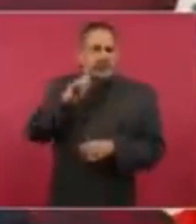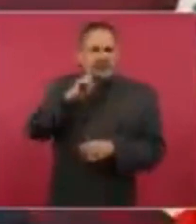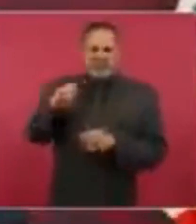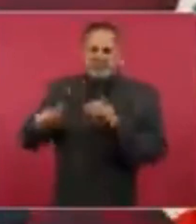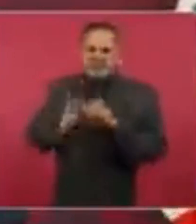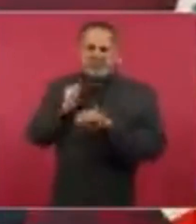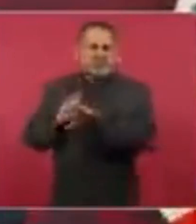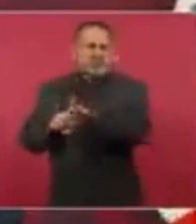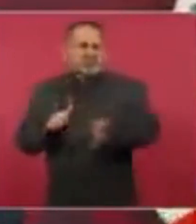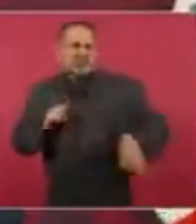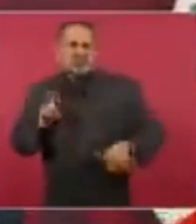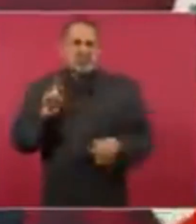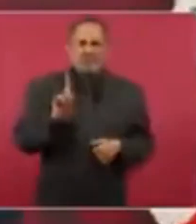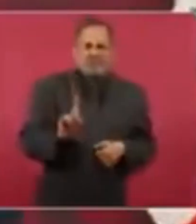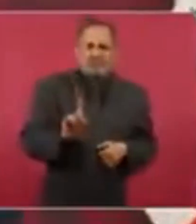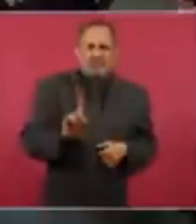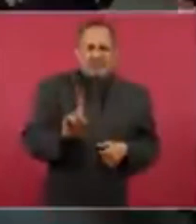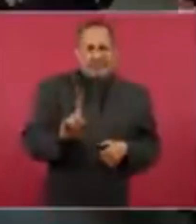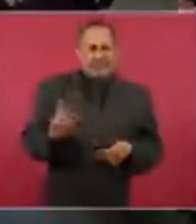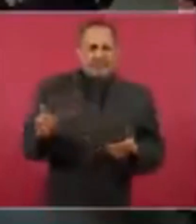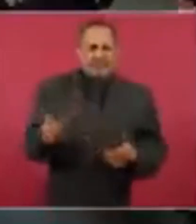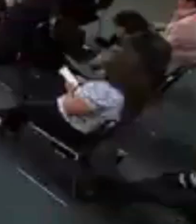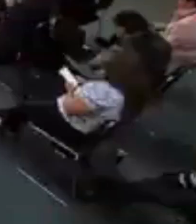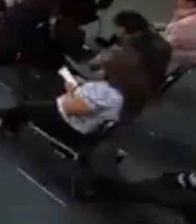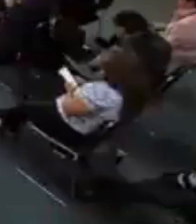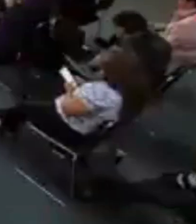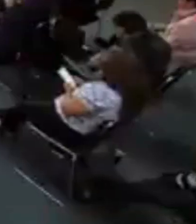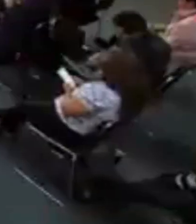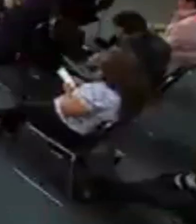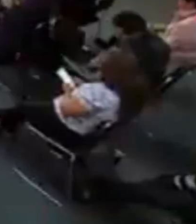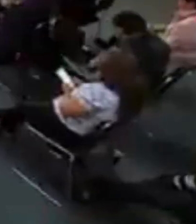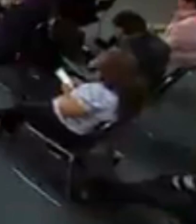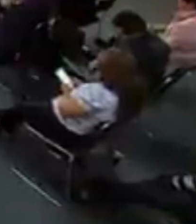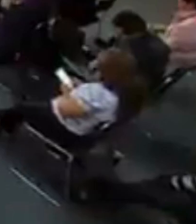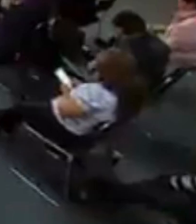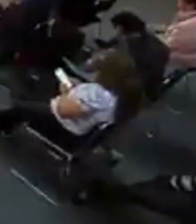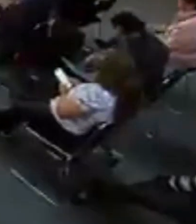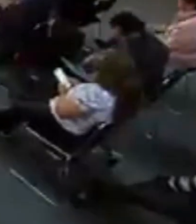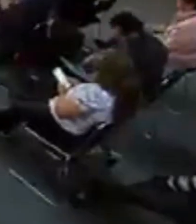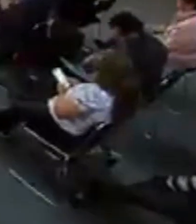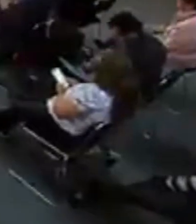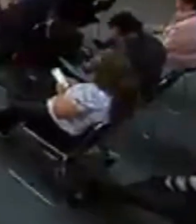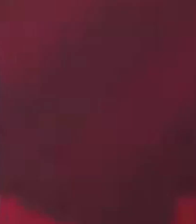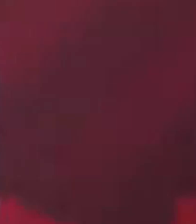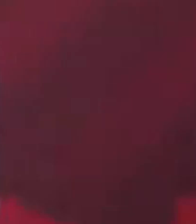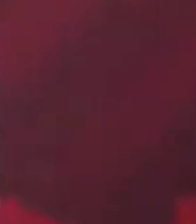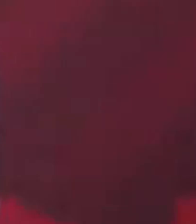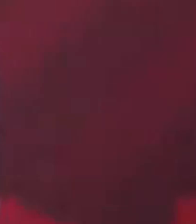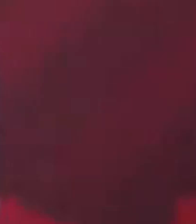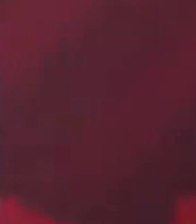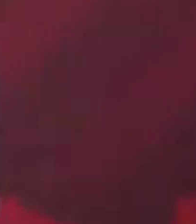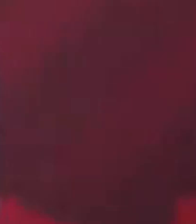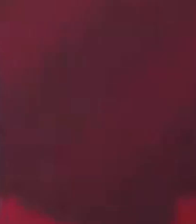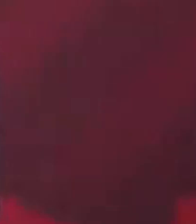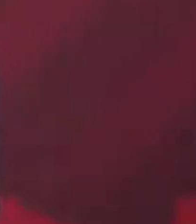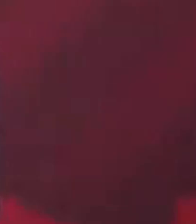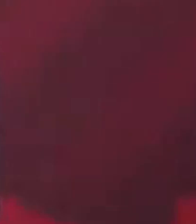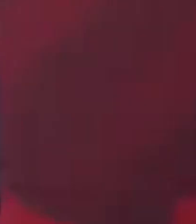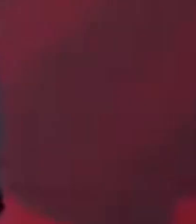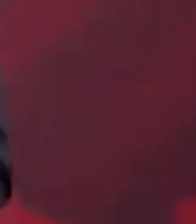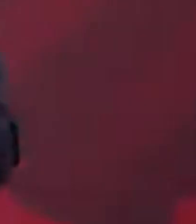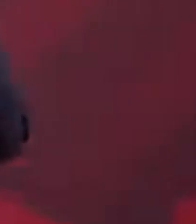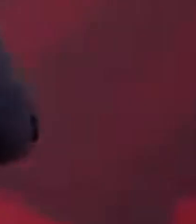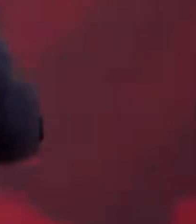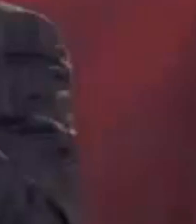ese cargo y que saquen de la cárcel a Pedro